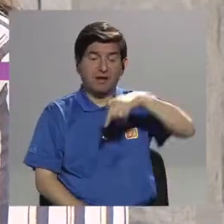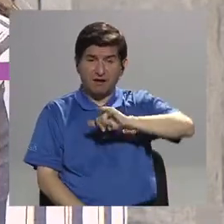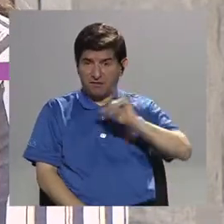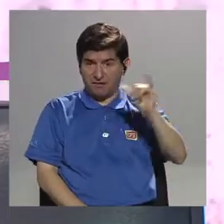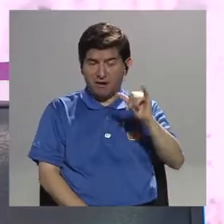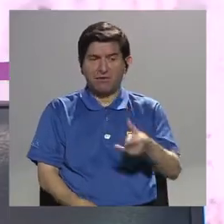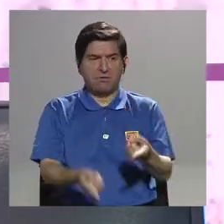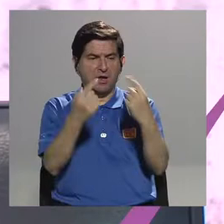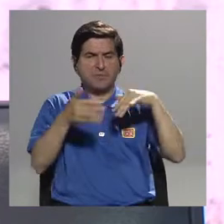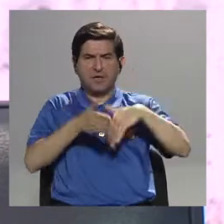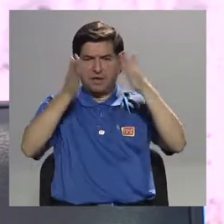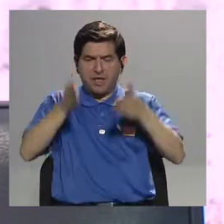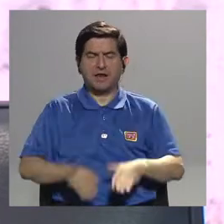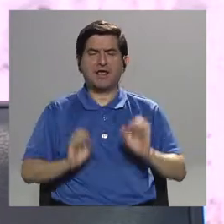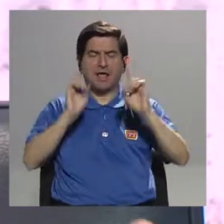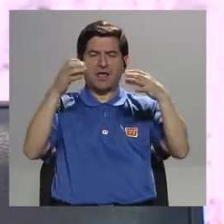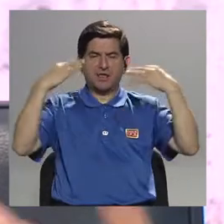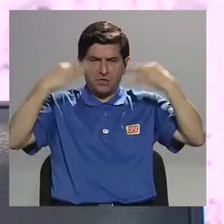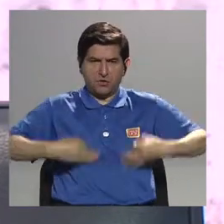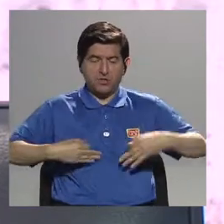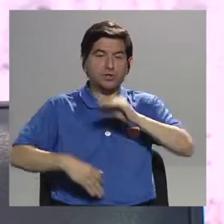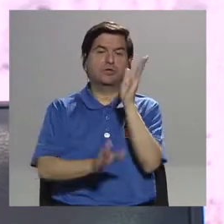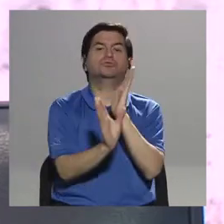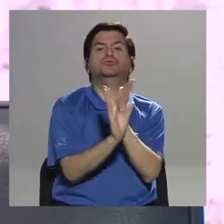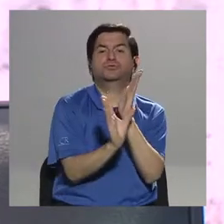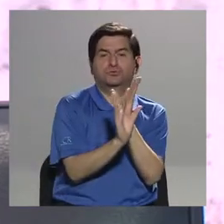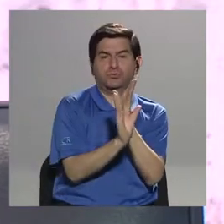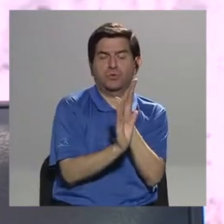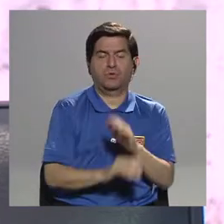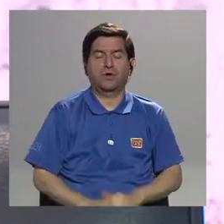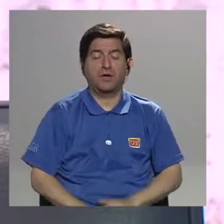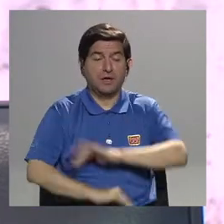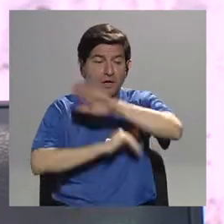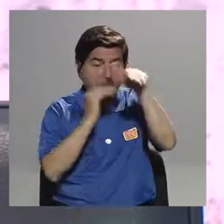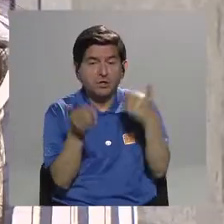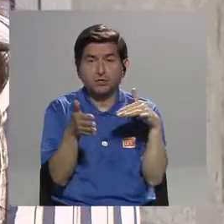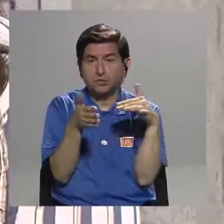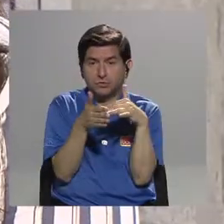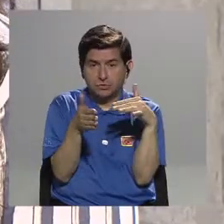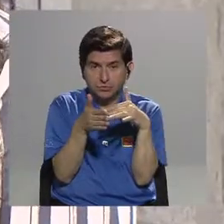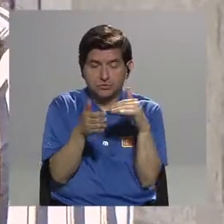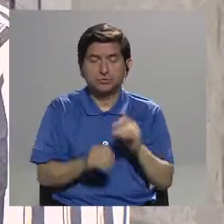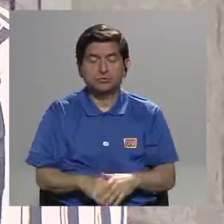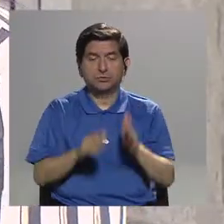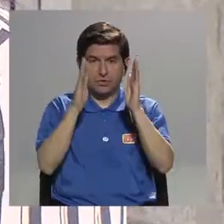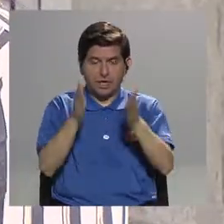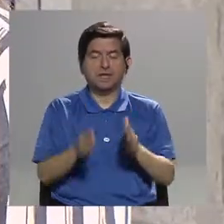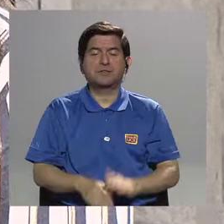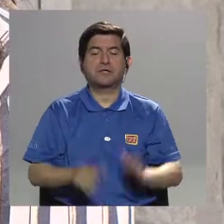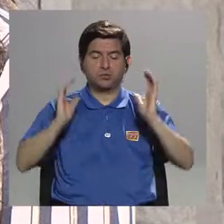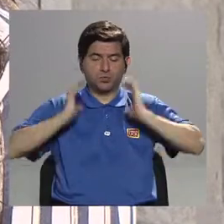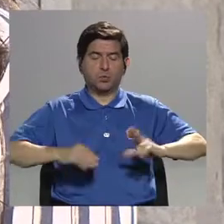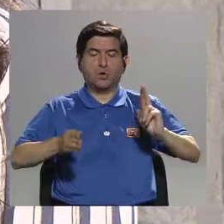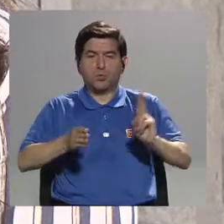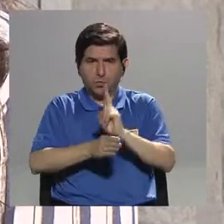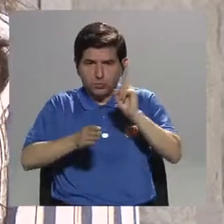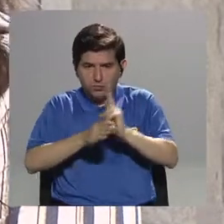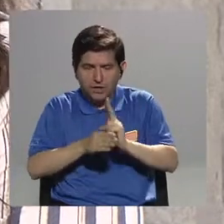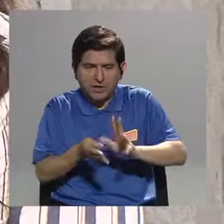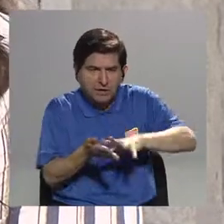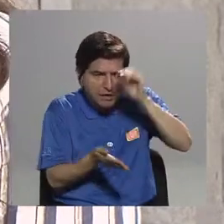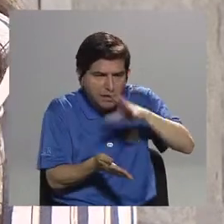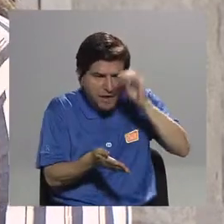nutrición, farmacia. O también por acá vienen estudiantes de educación física y de psicología. Utilizan